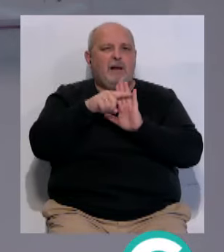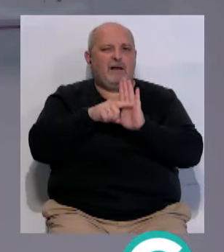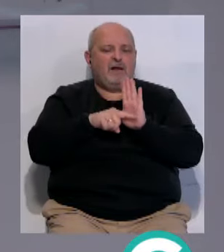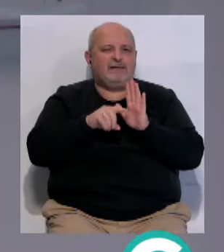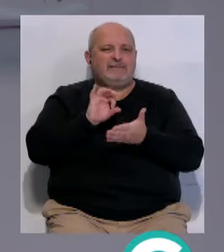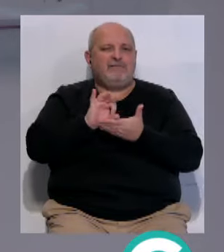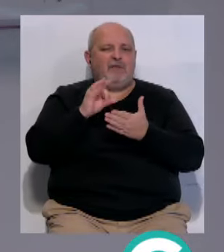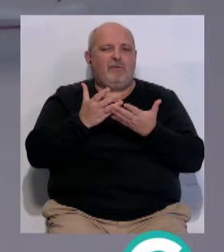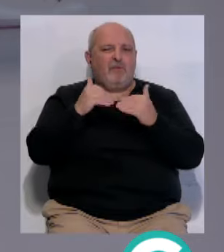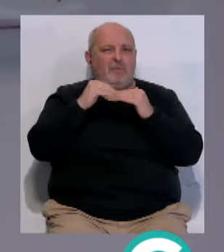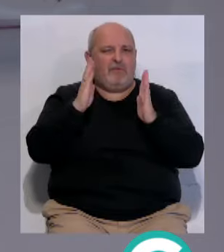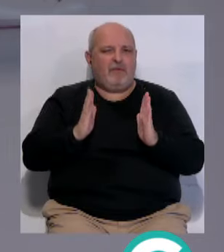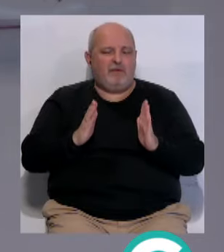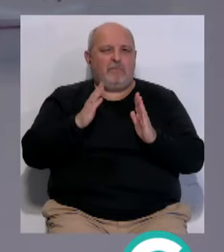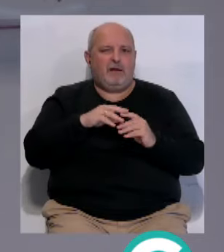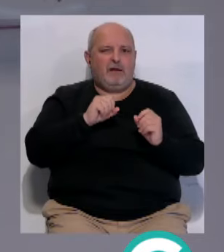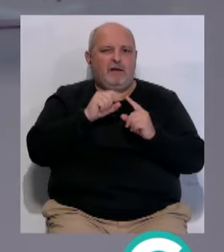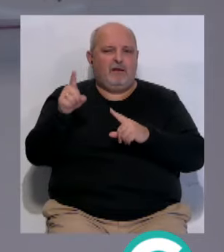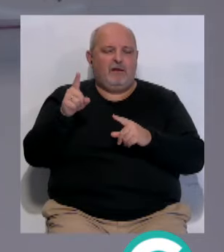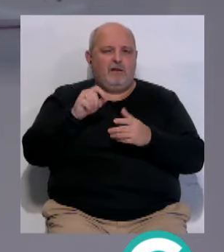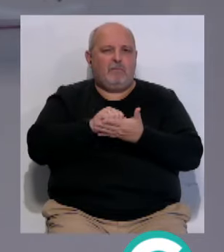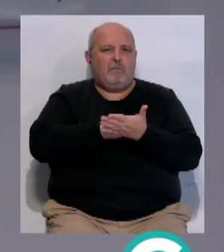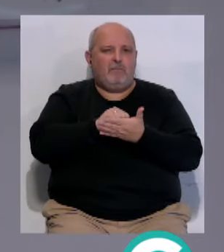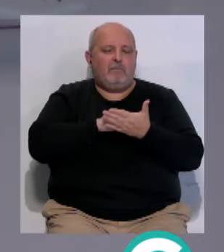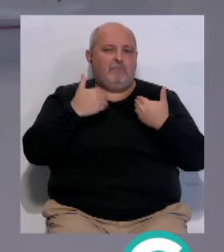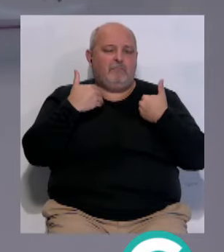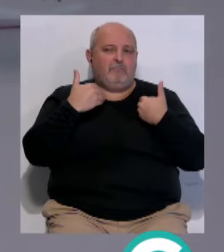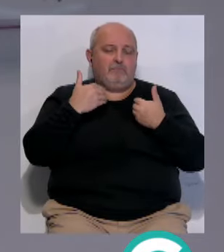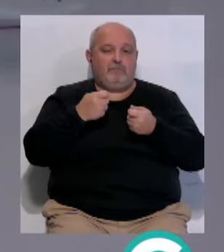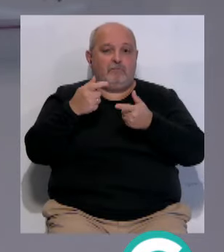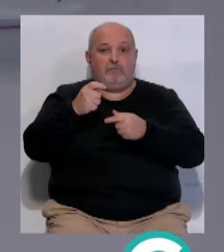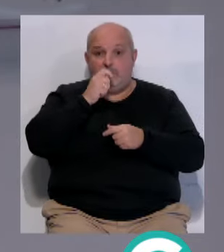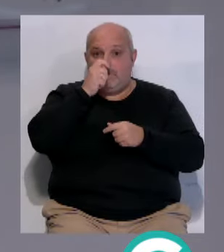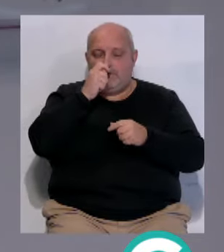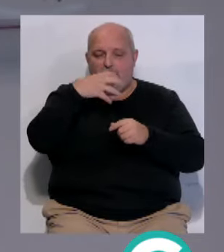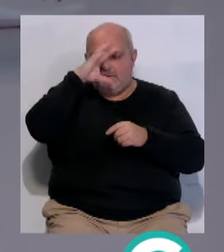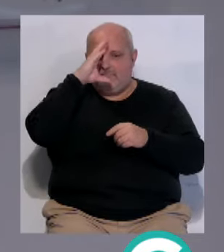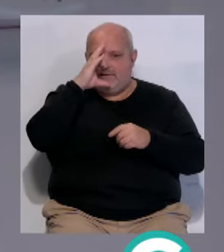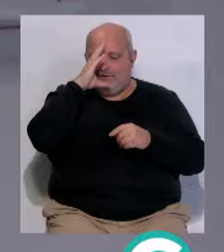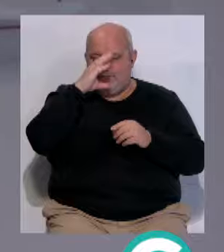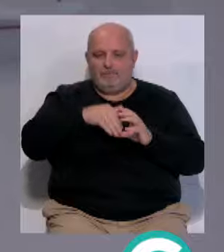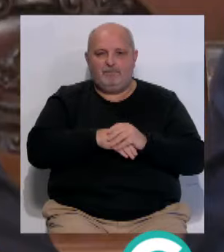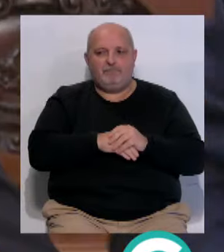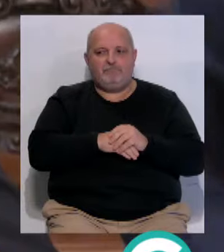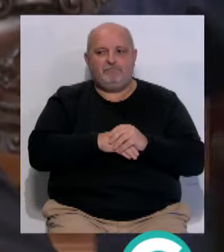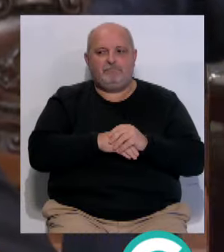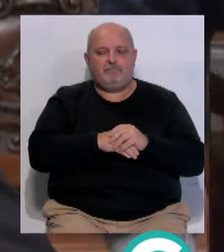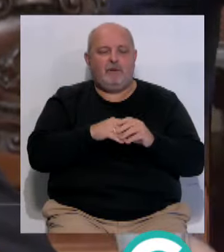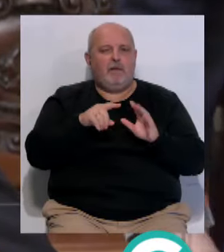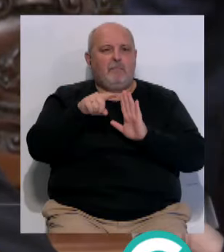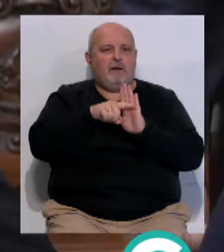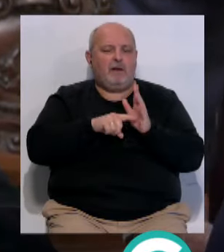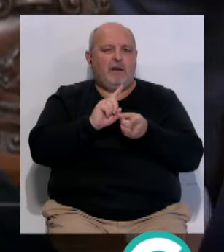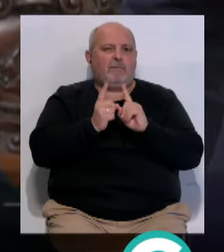...del servicio de ayuda a domicilio... ...para trasladar el borrador... ...a la posición entre enero y febrero. El pliego ha